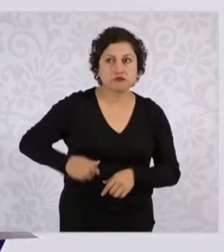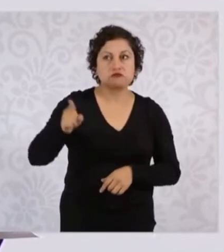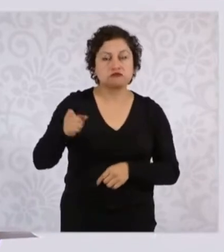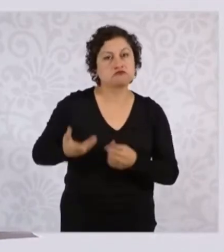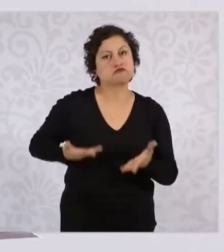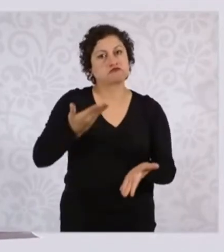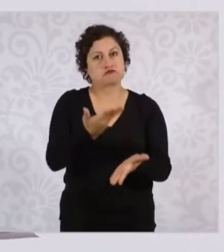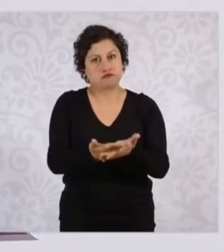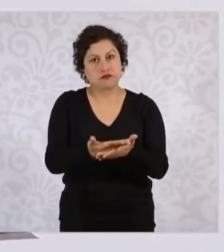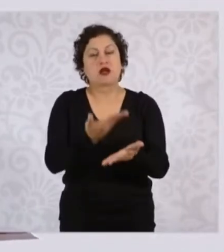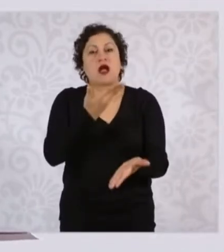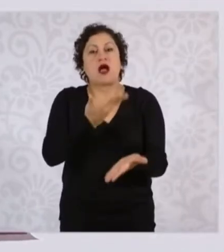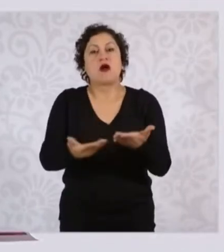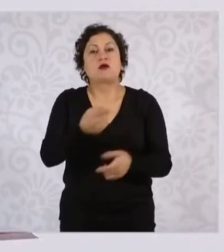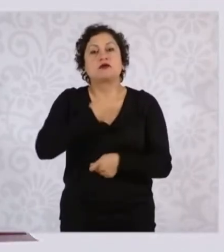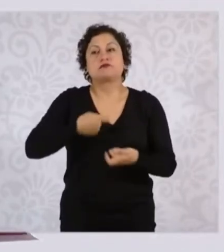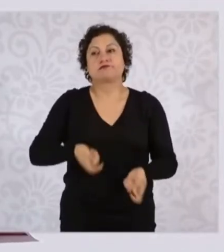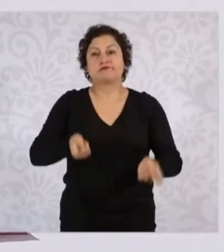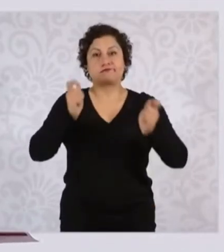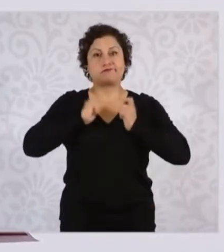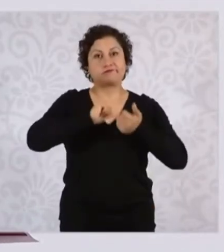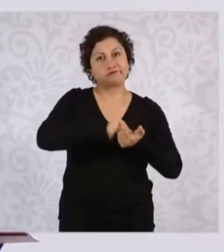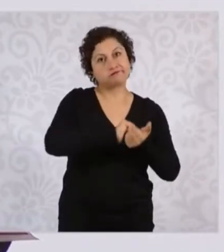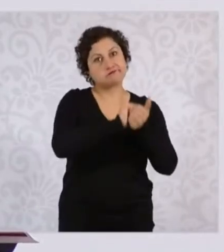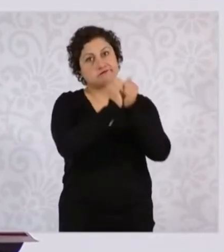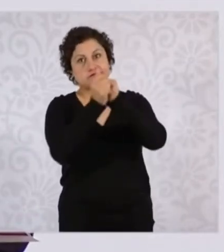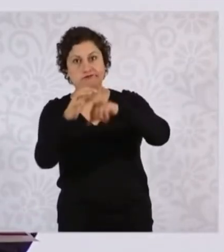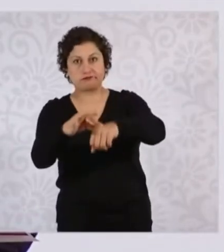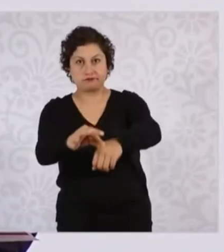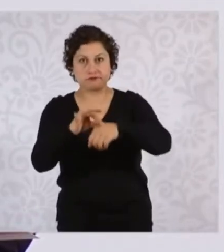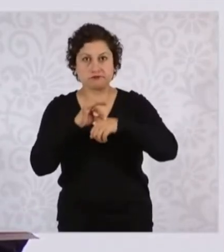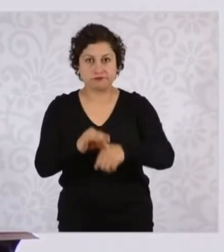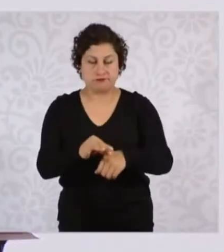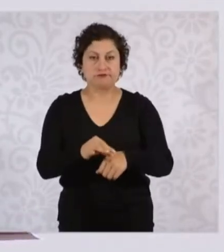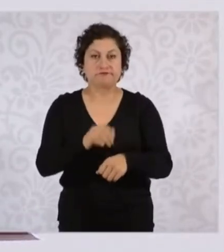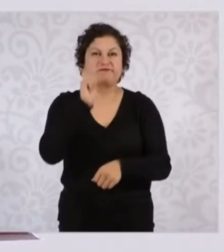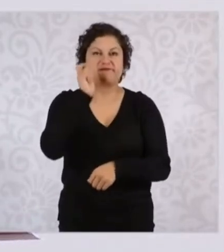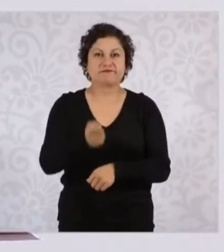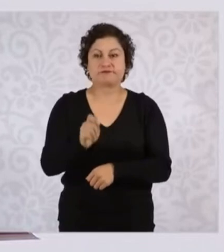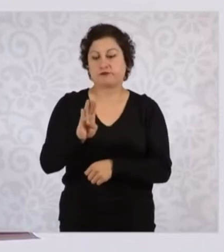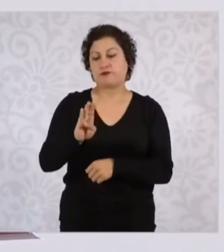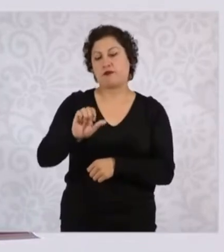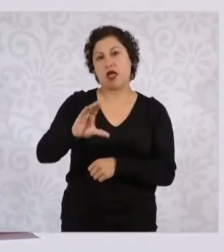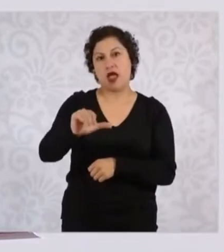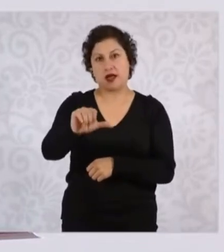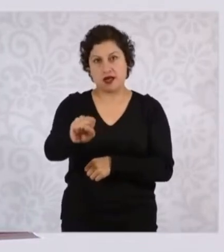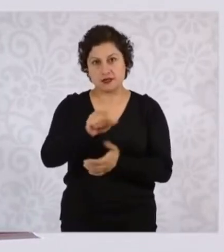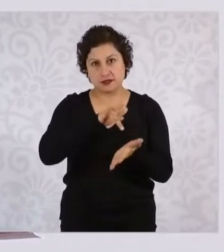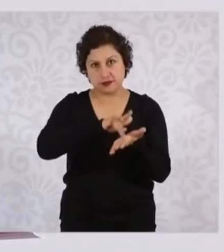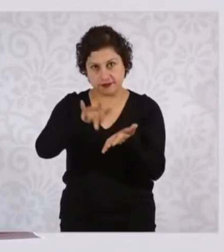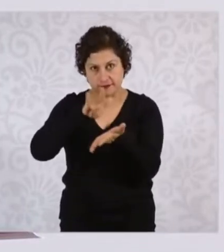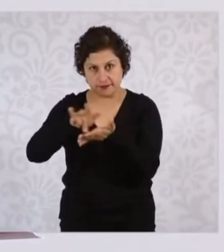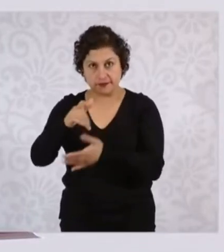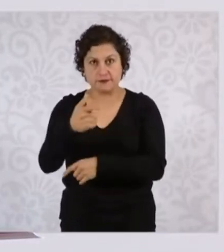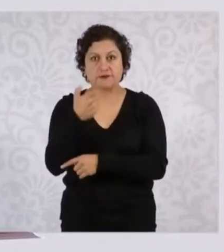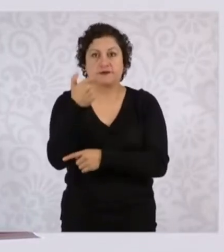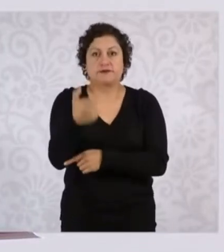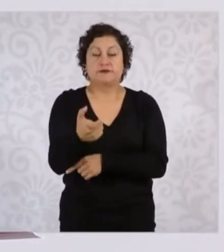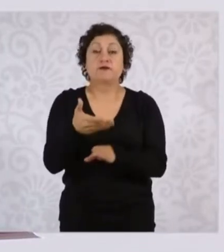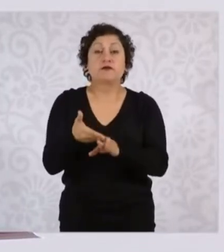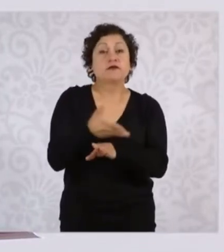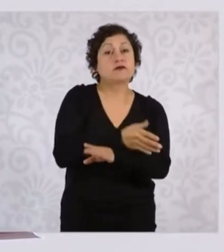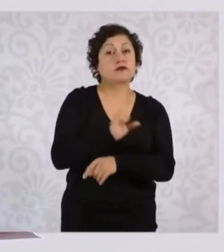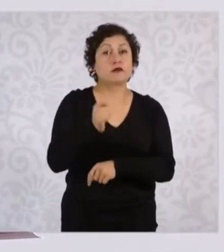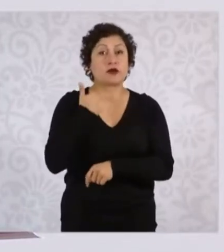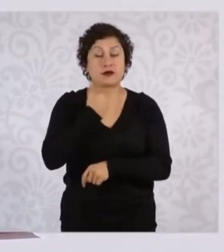hacer realidad. Las becas. En la pasada administración del presidente Andrés